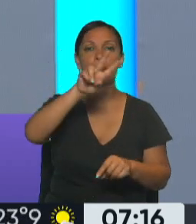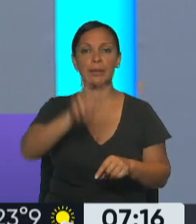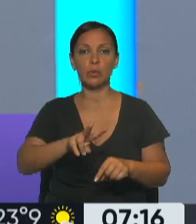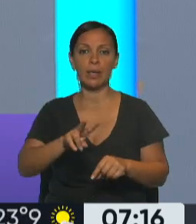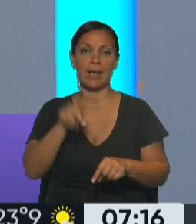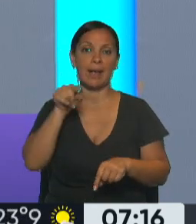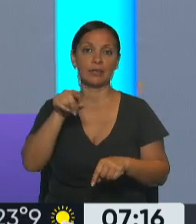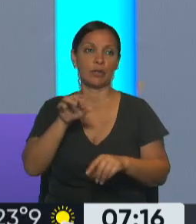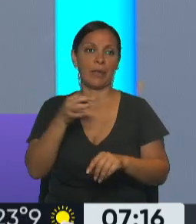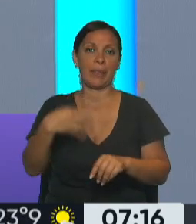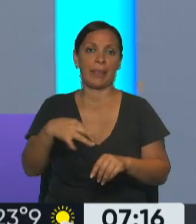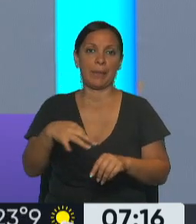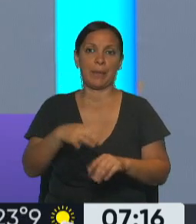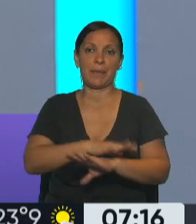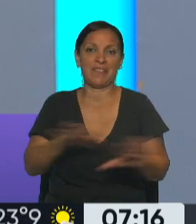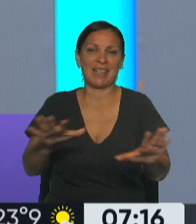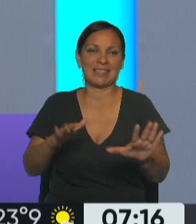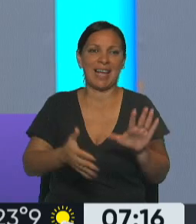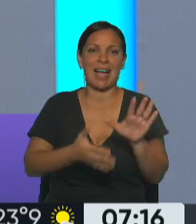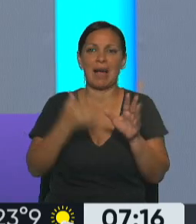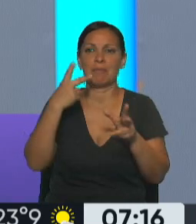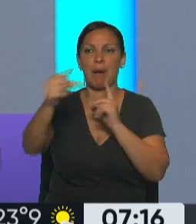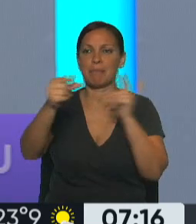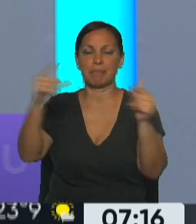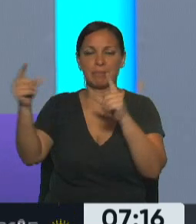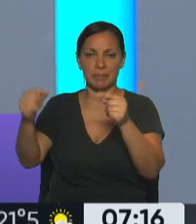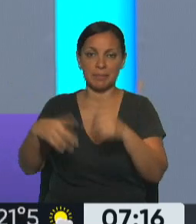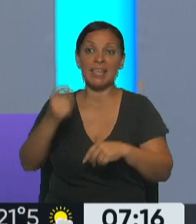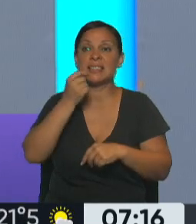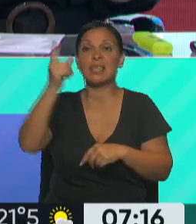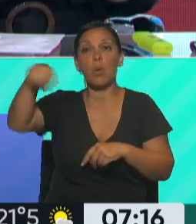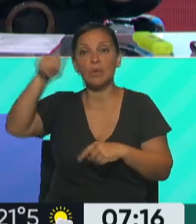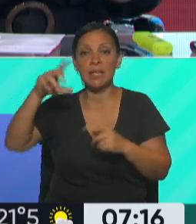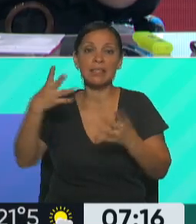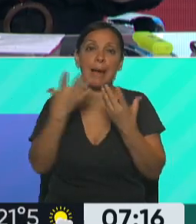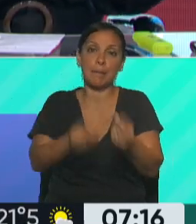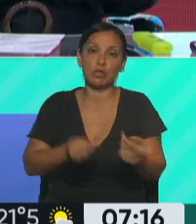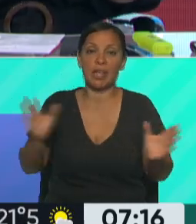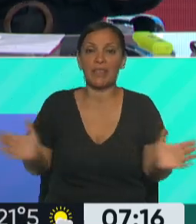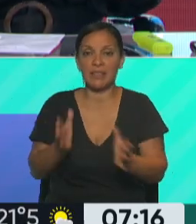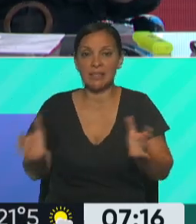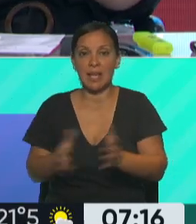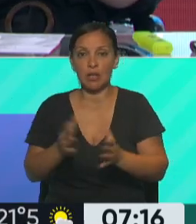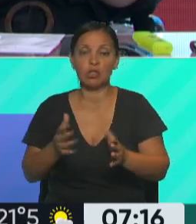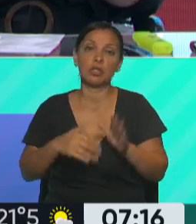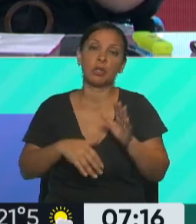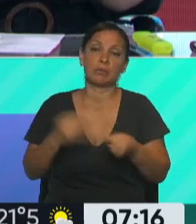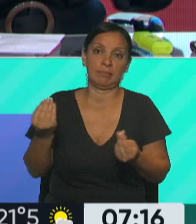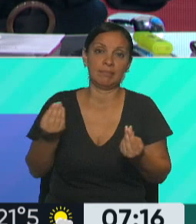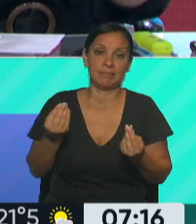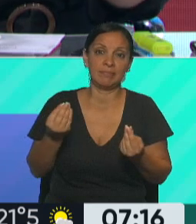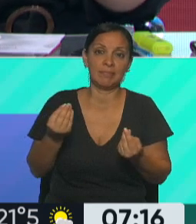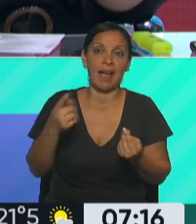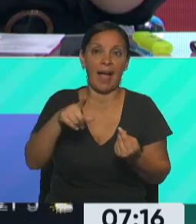otras formas de vida. Si se ayudara al desarrollo, en vez de por ahí favorecer los intereses de sus empresas,